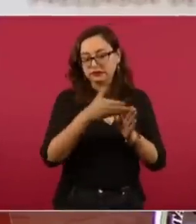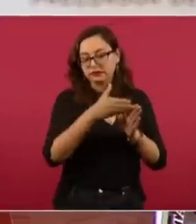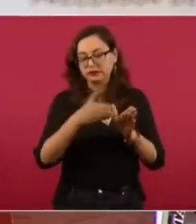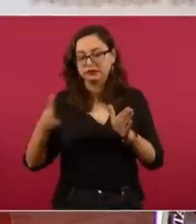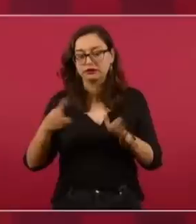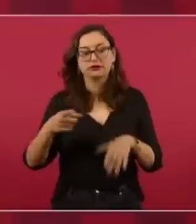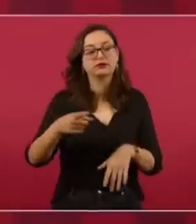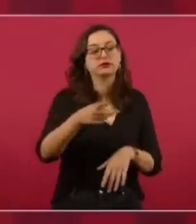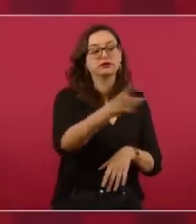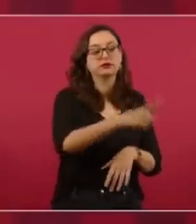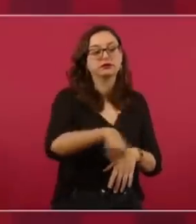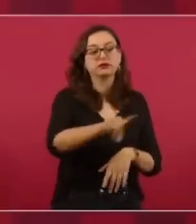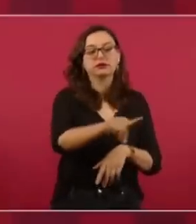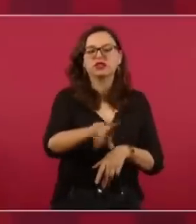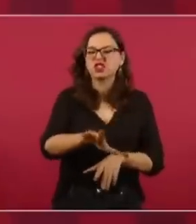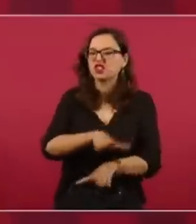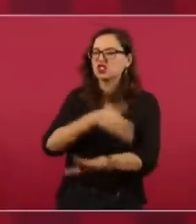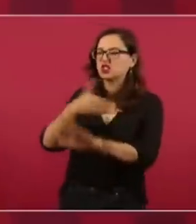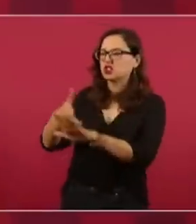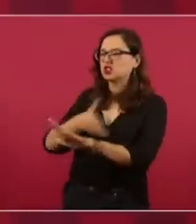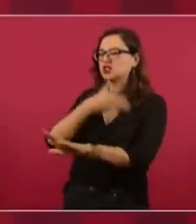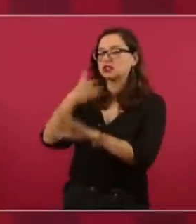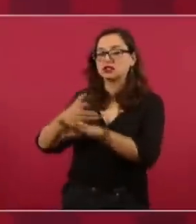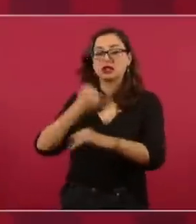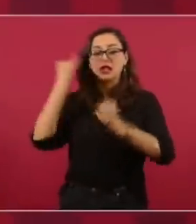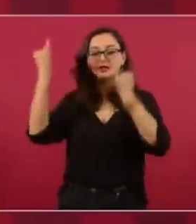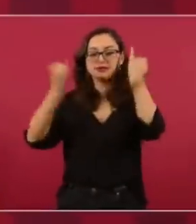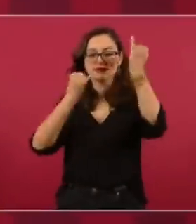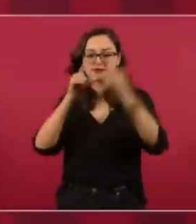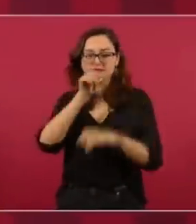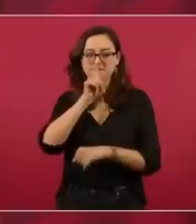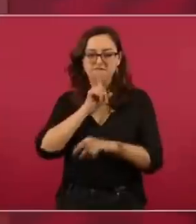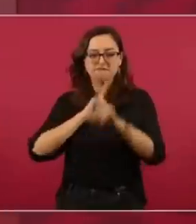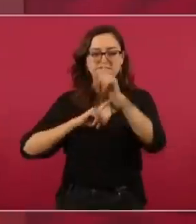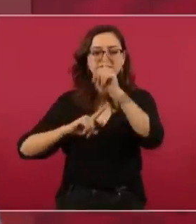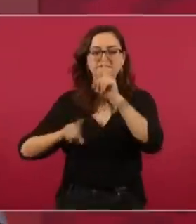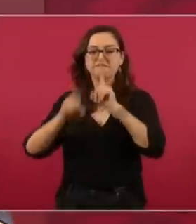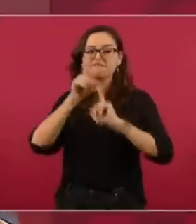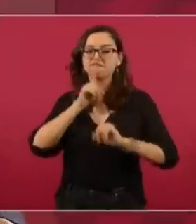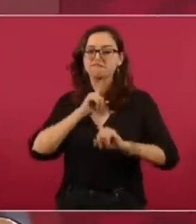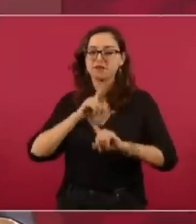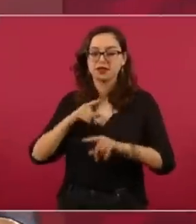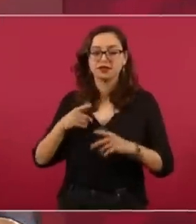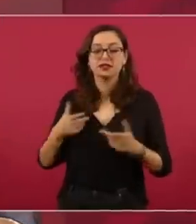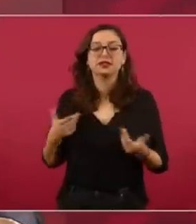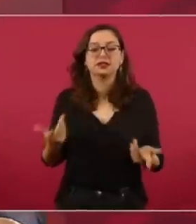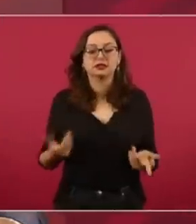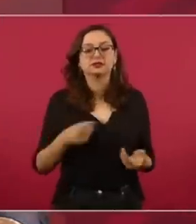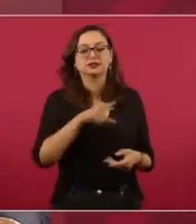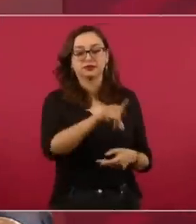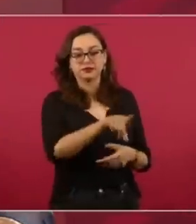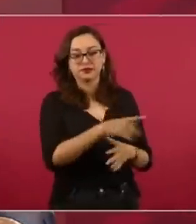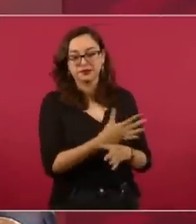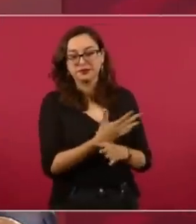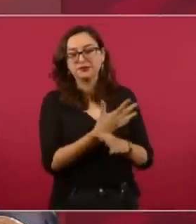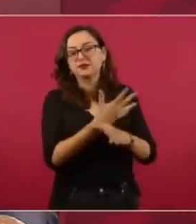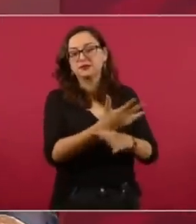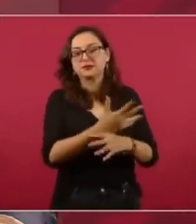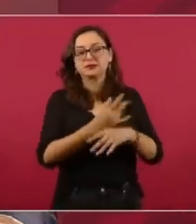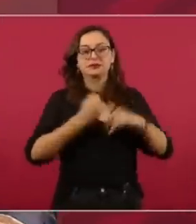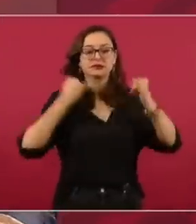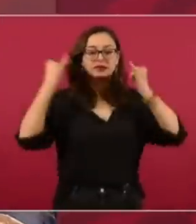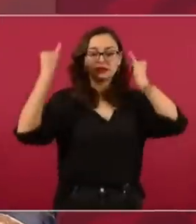decían que iba a haber fuga de capital y devaluaciones